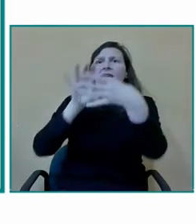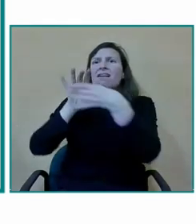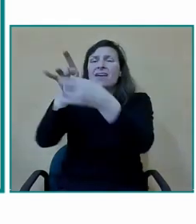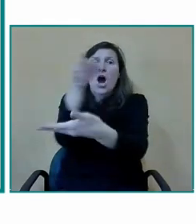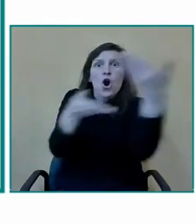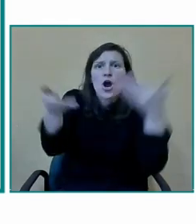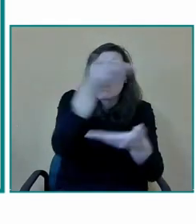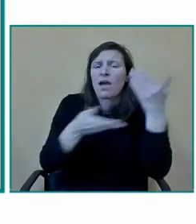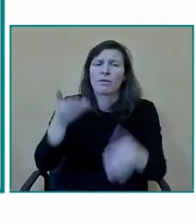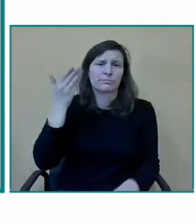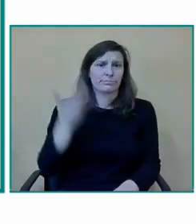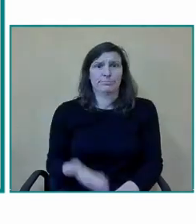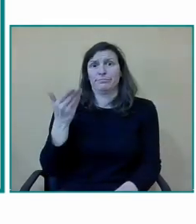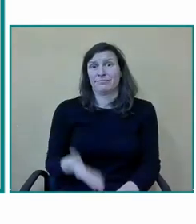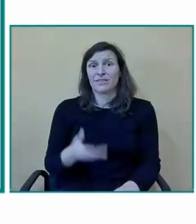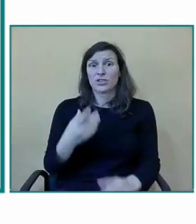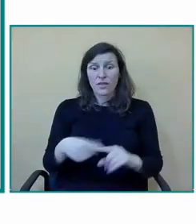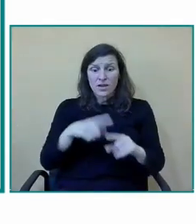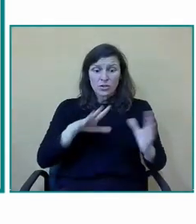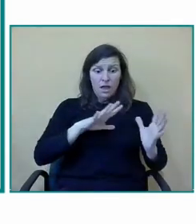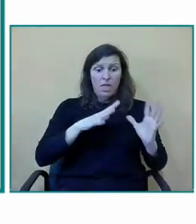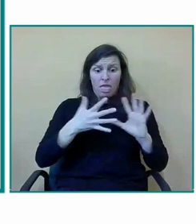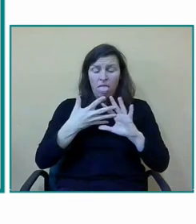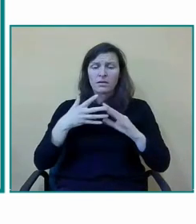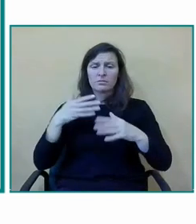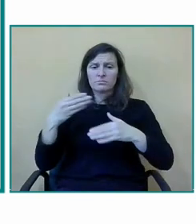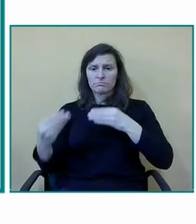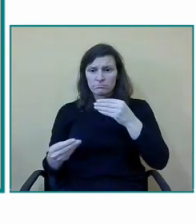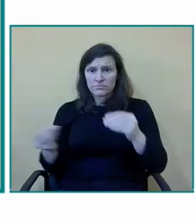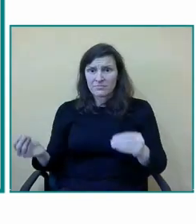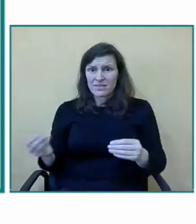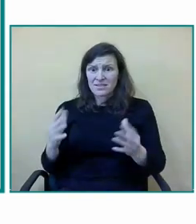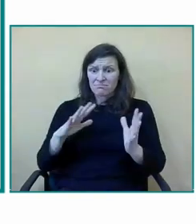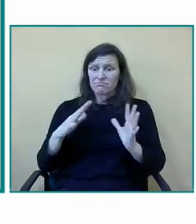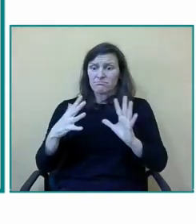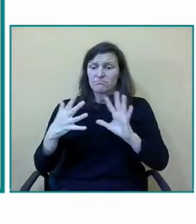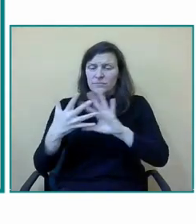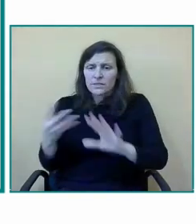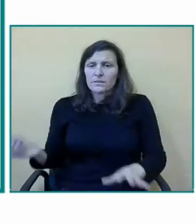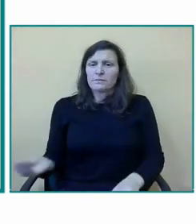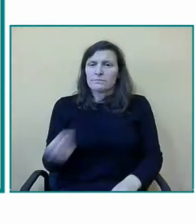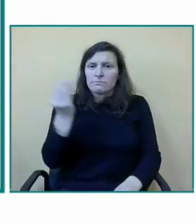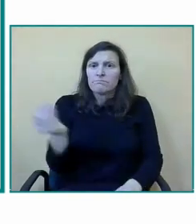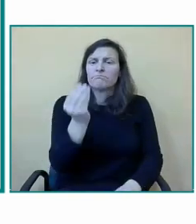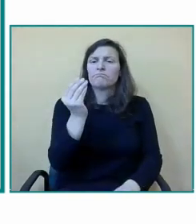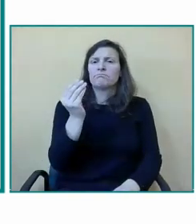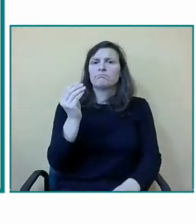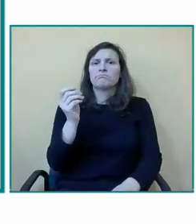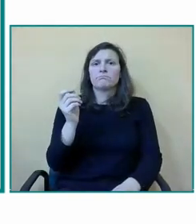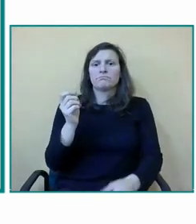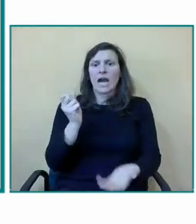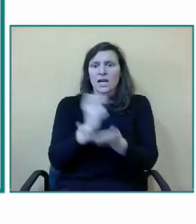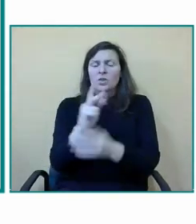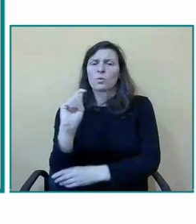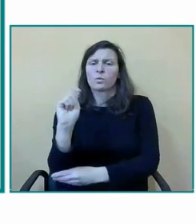conseguirlo con este premio obviamente pues es del centro es un premio compartido y que nos hace mucha